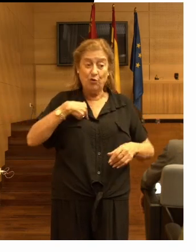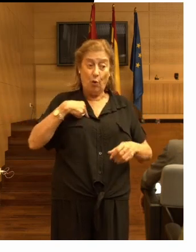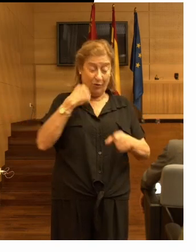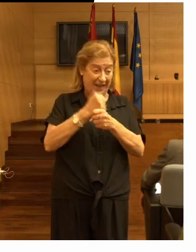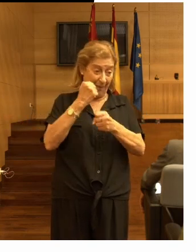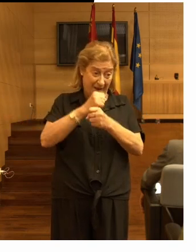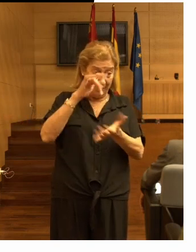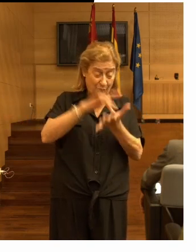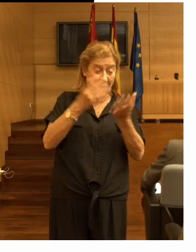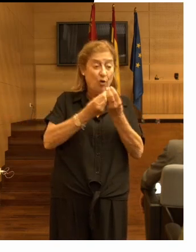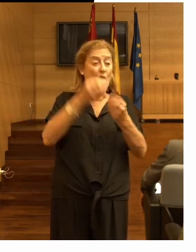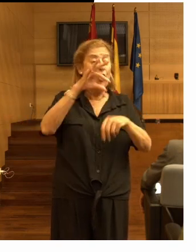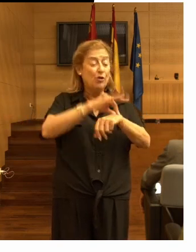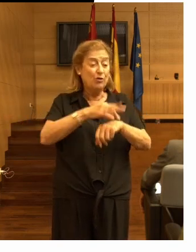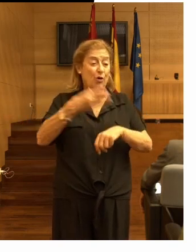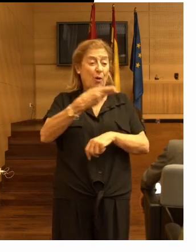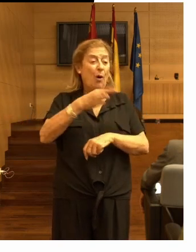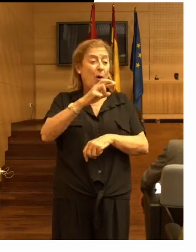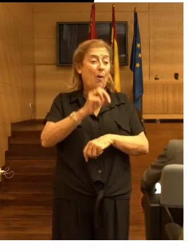con el doctor Brush